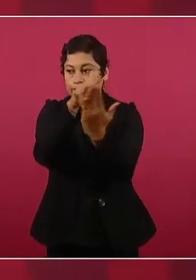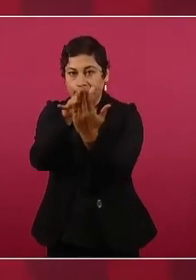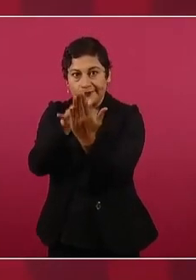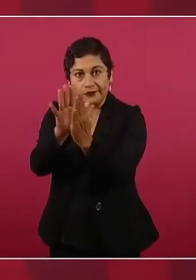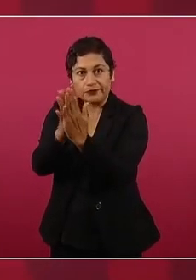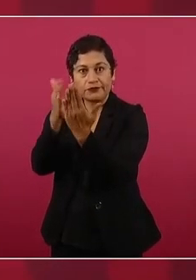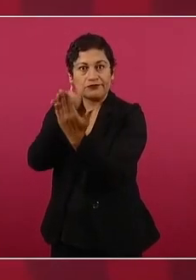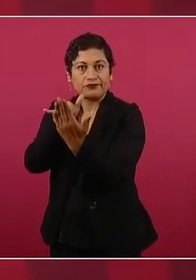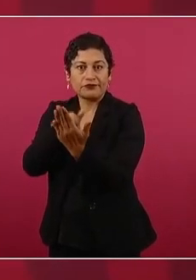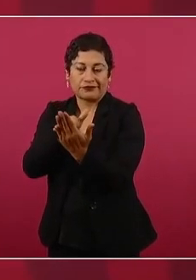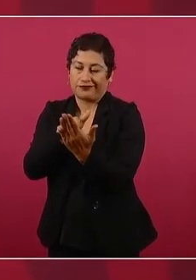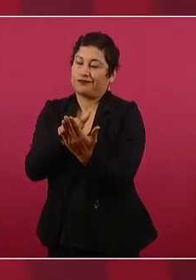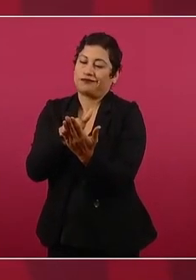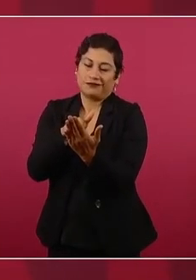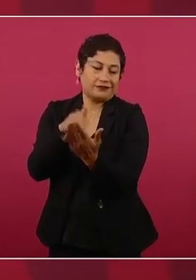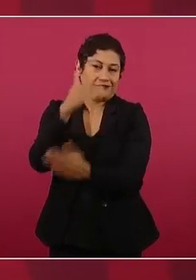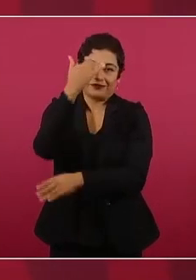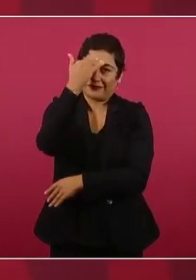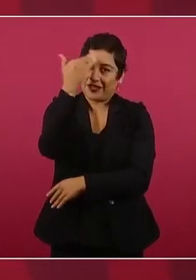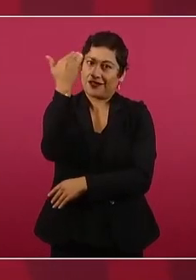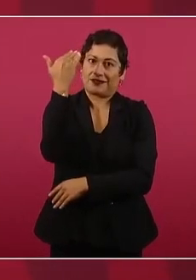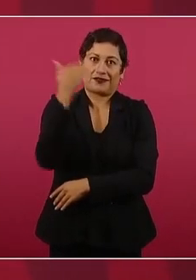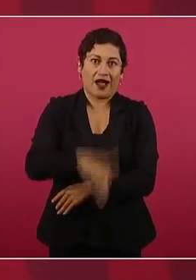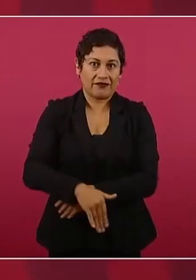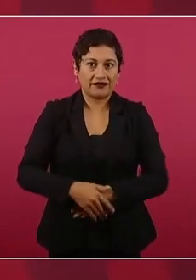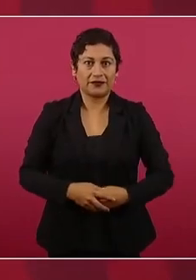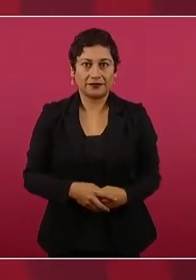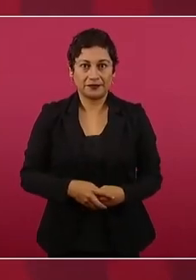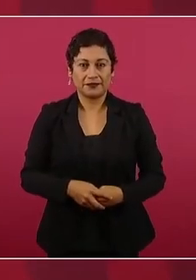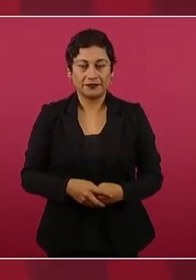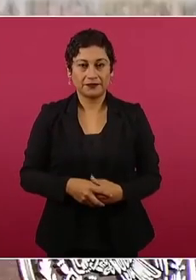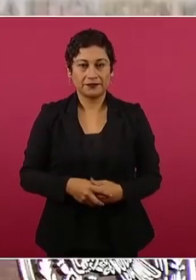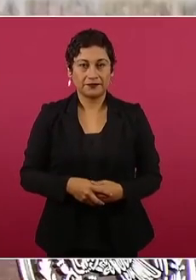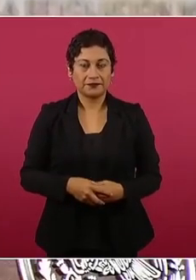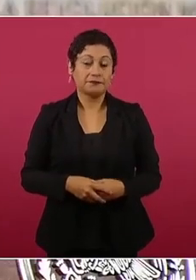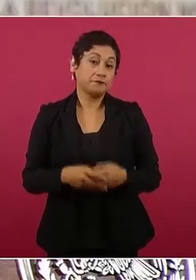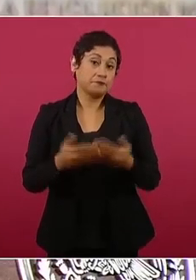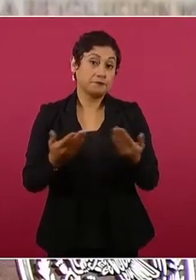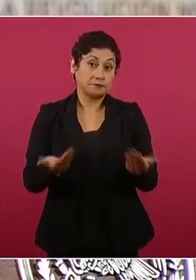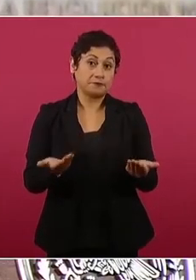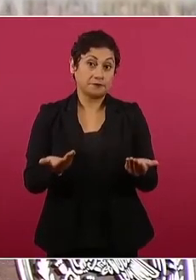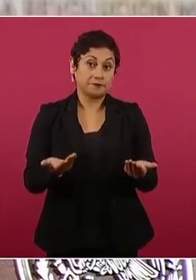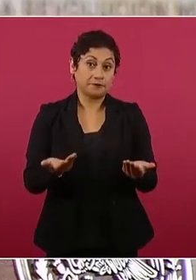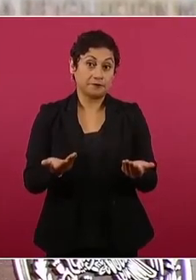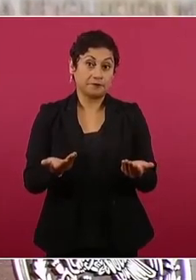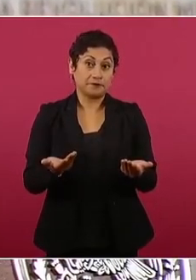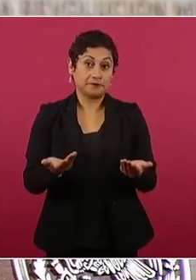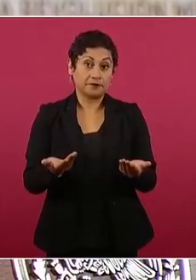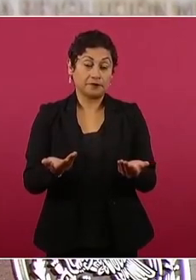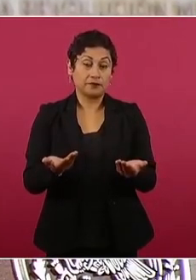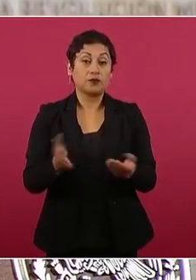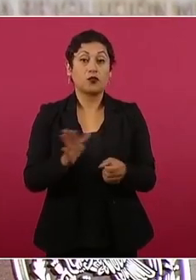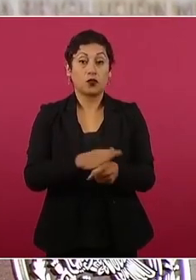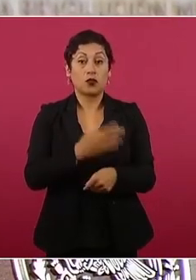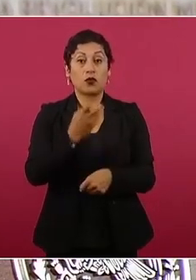Esto también para no dejar de leer.